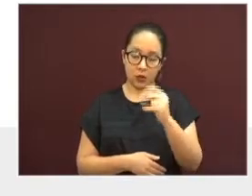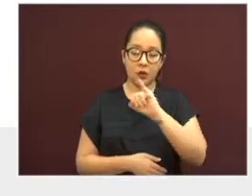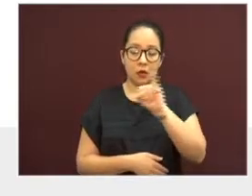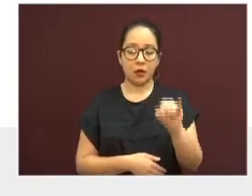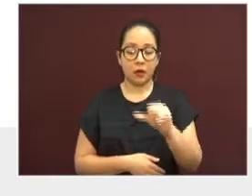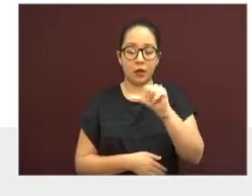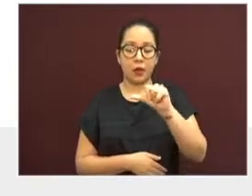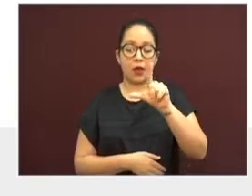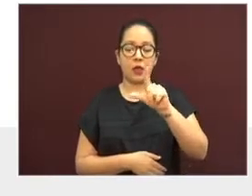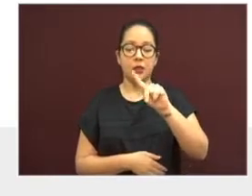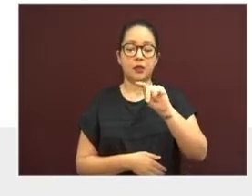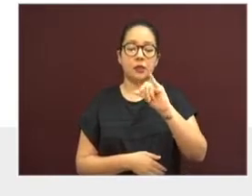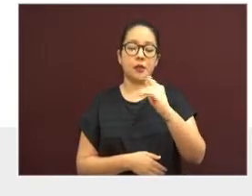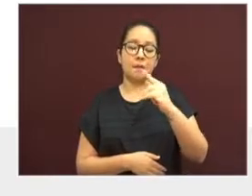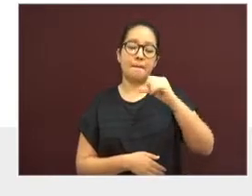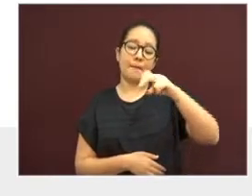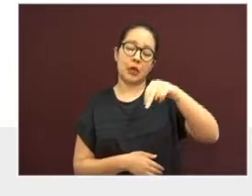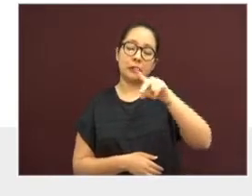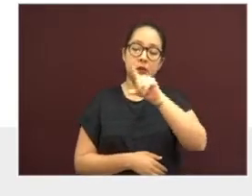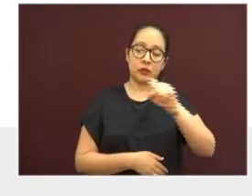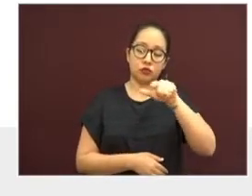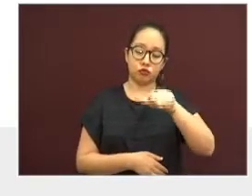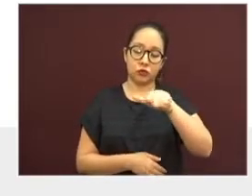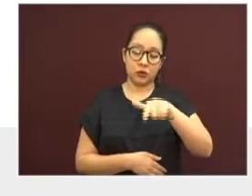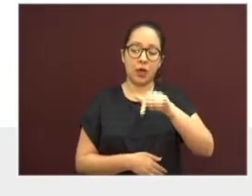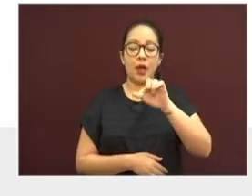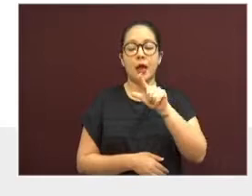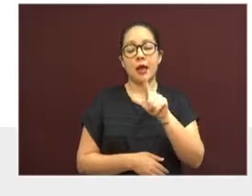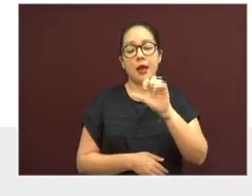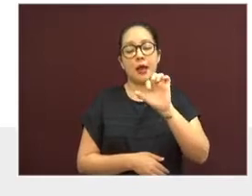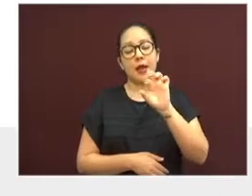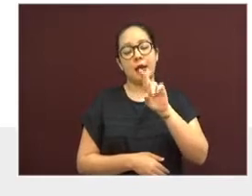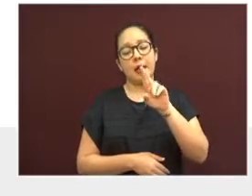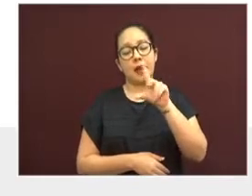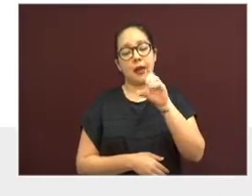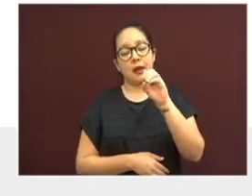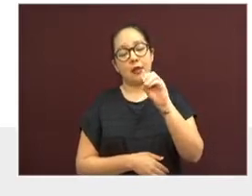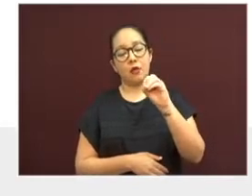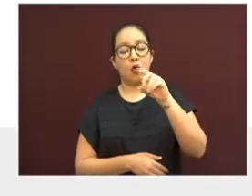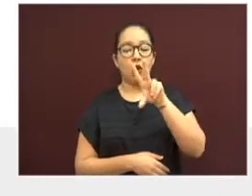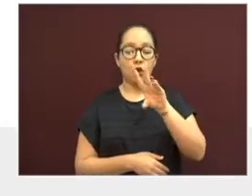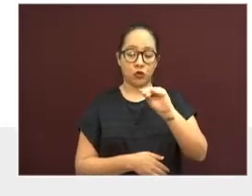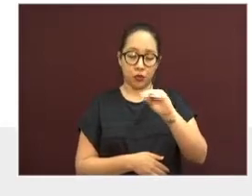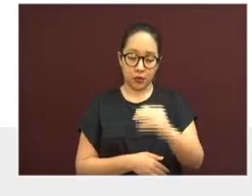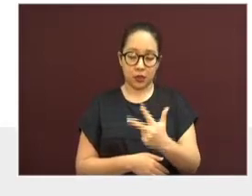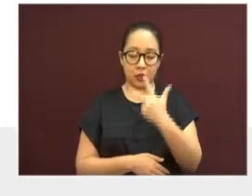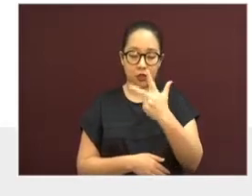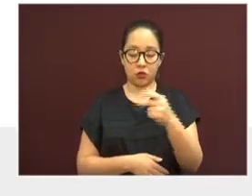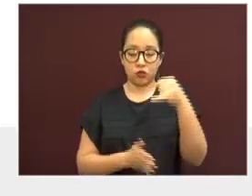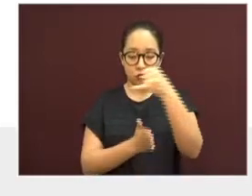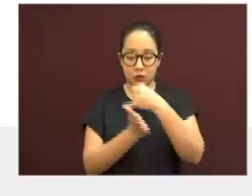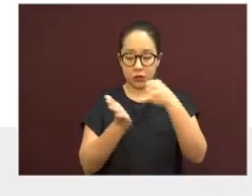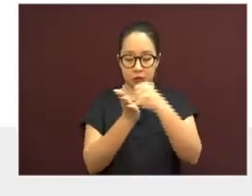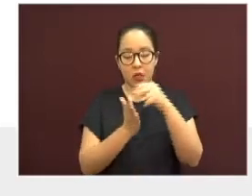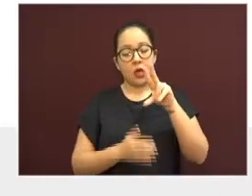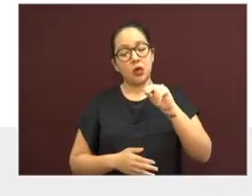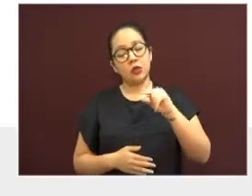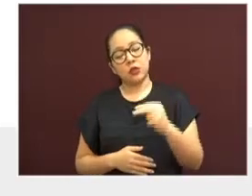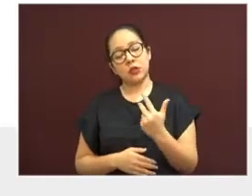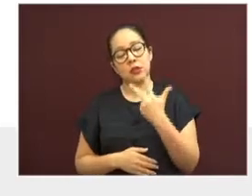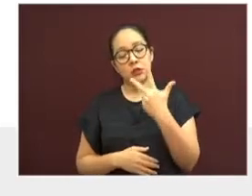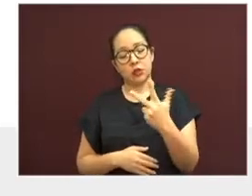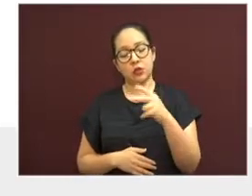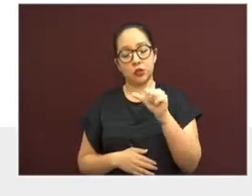117. Lerdo de Tejada, 98. Isla, 88. José Azueta,